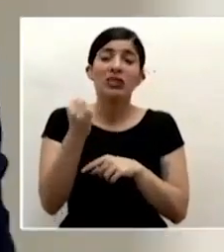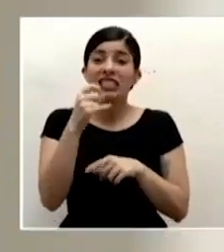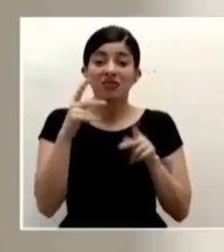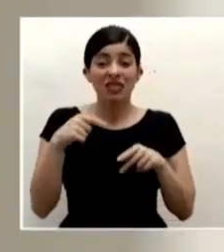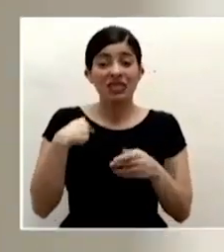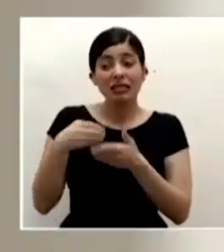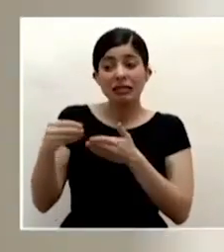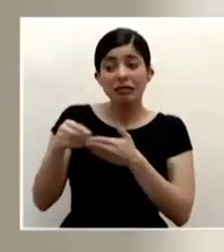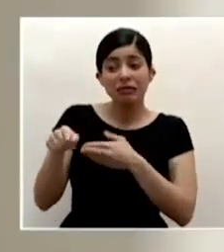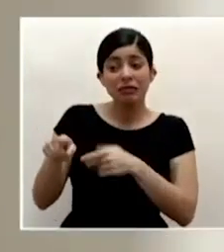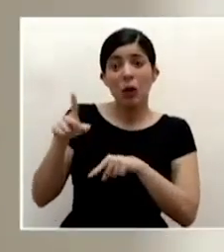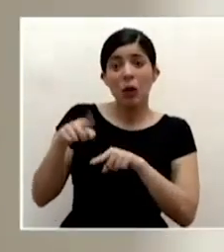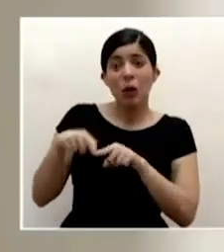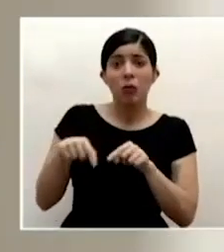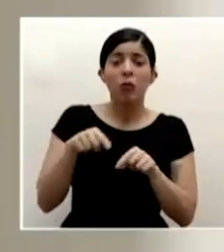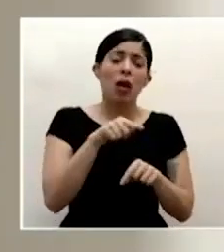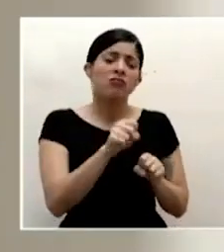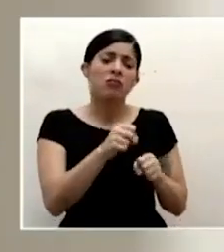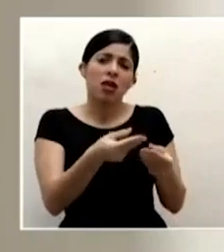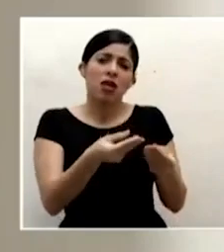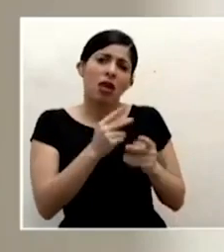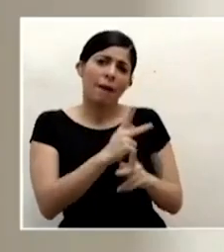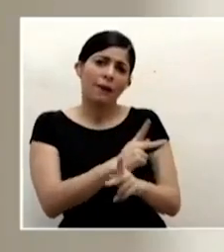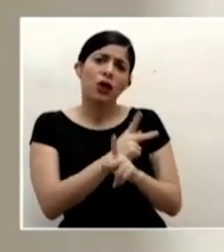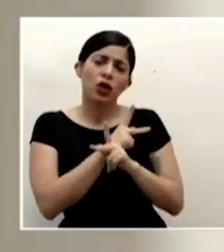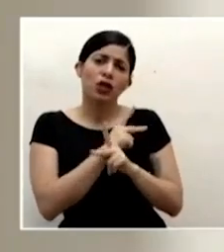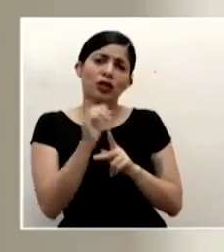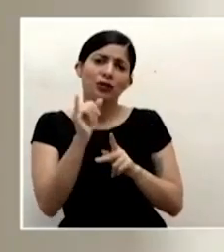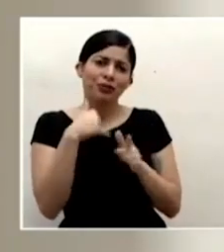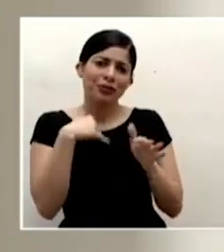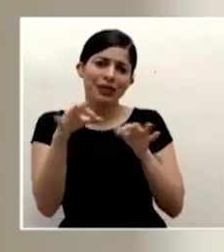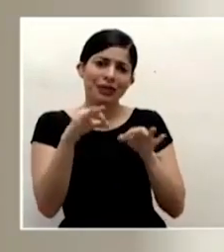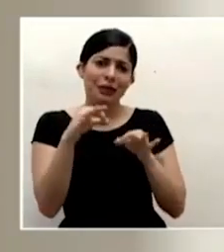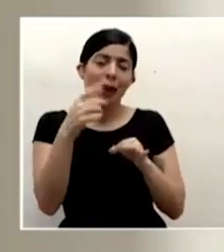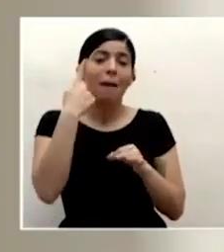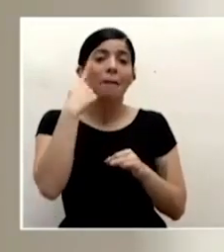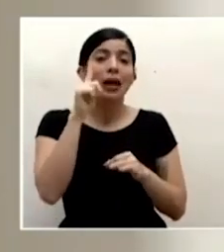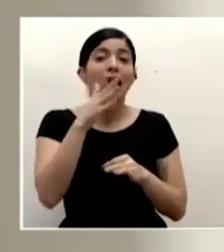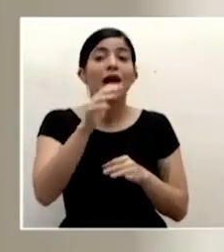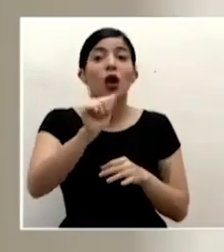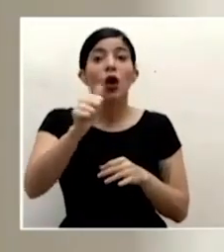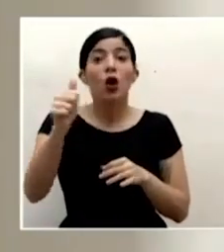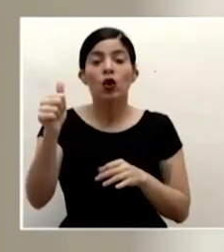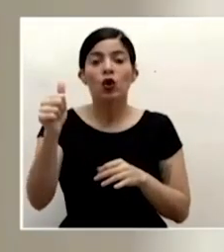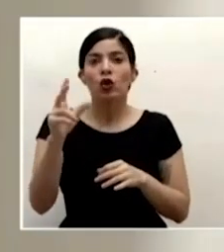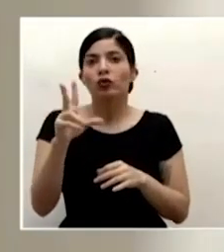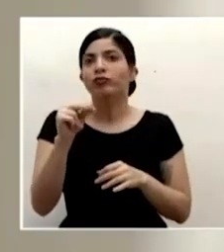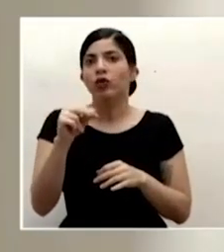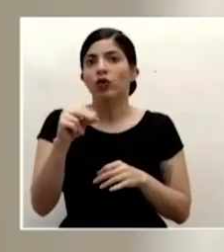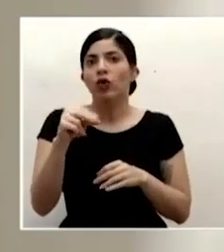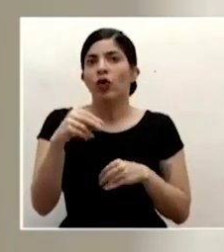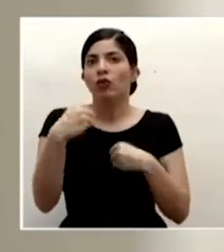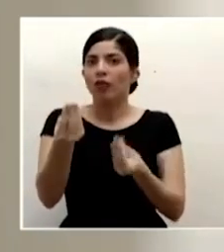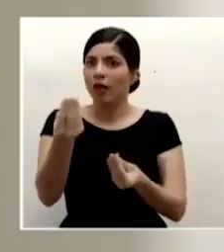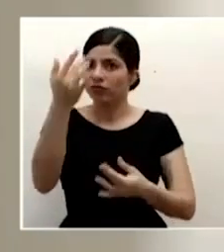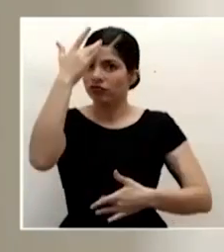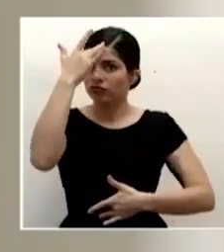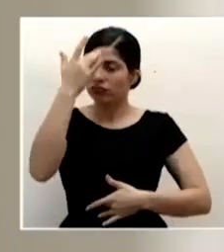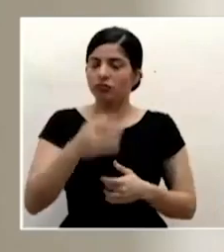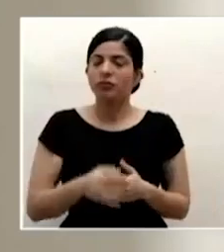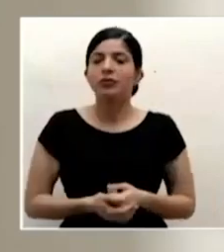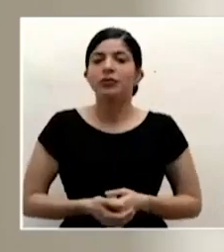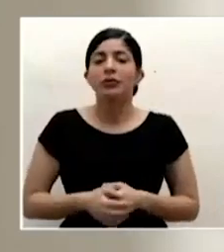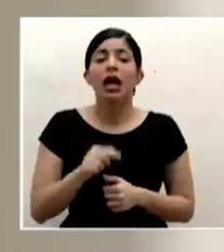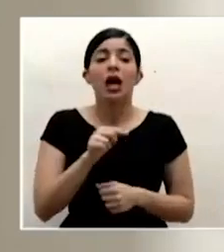si confiere en protección especialmente como los indicaba para que los demás no se vayan a infectar son muy